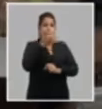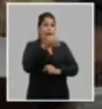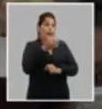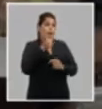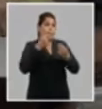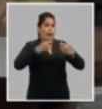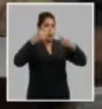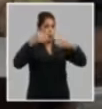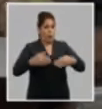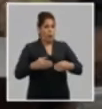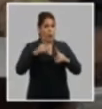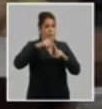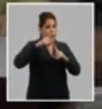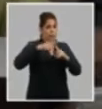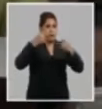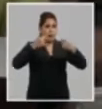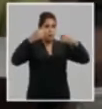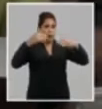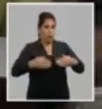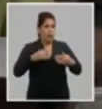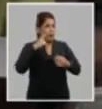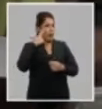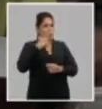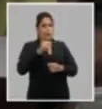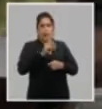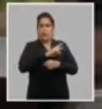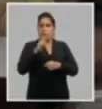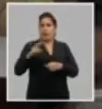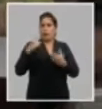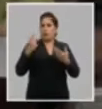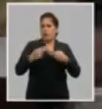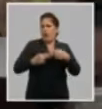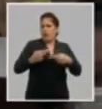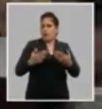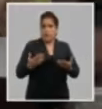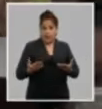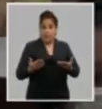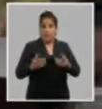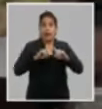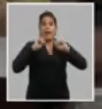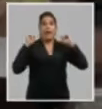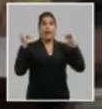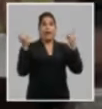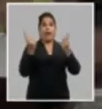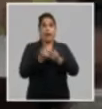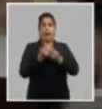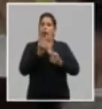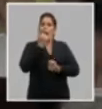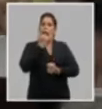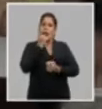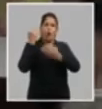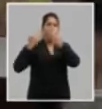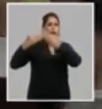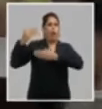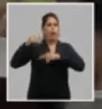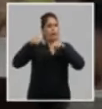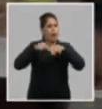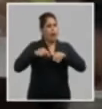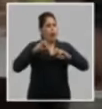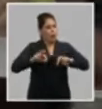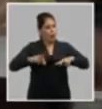de los derechos humanos que pretenden desconocer la obra de la revolución generalizar errores pasados